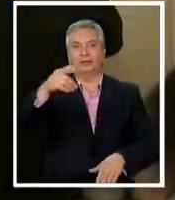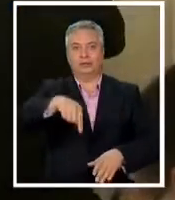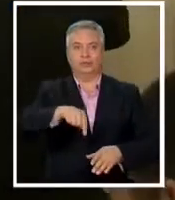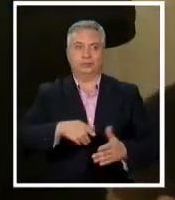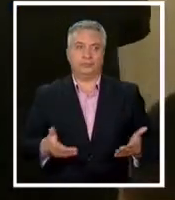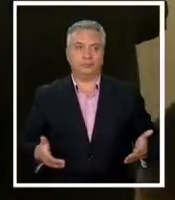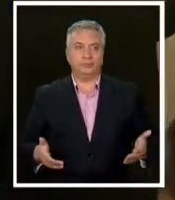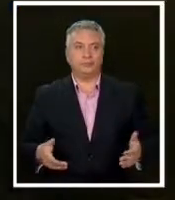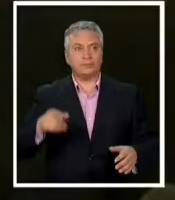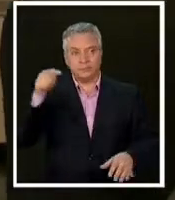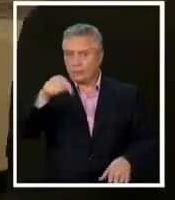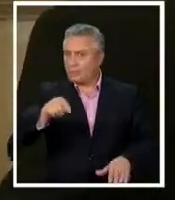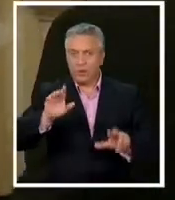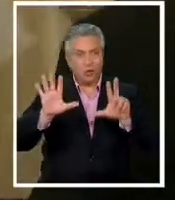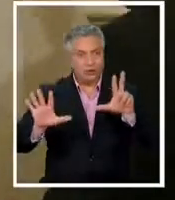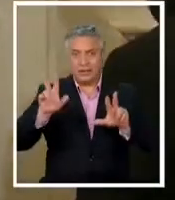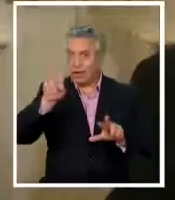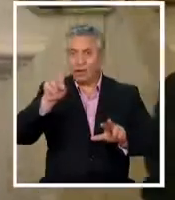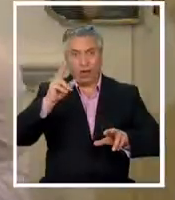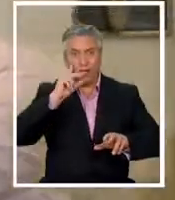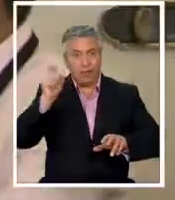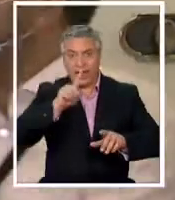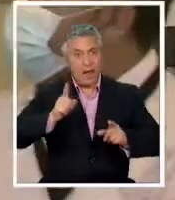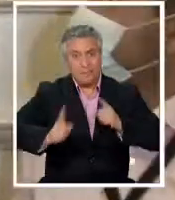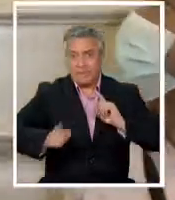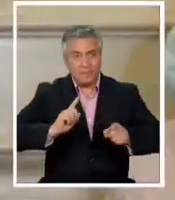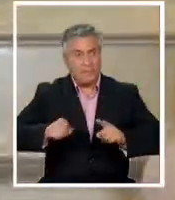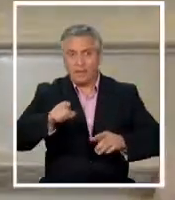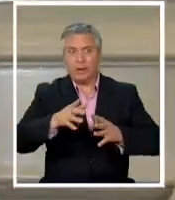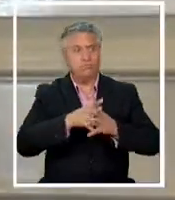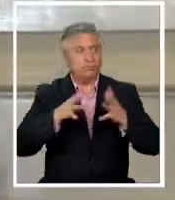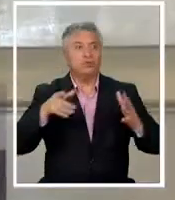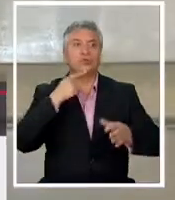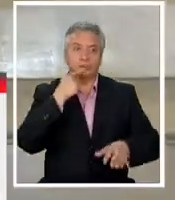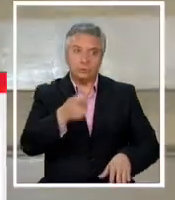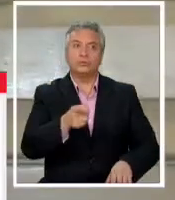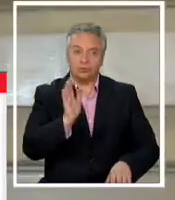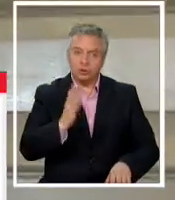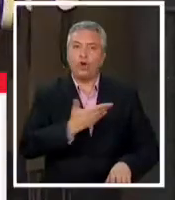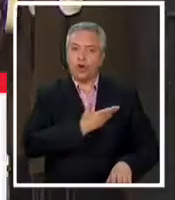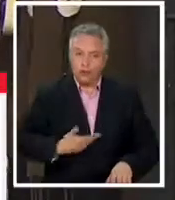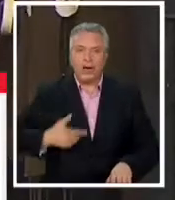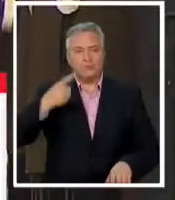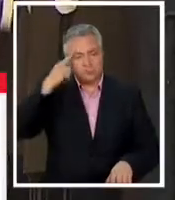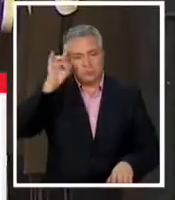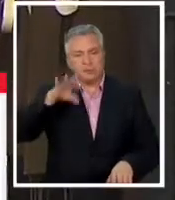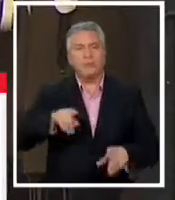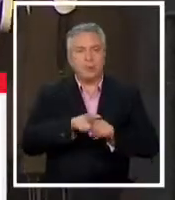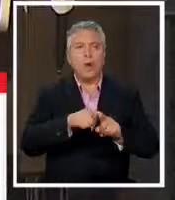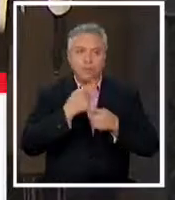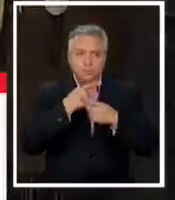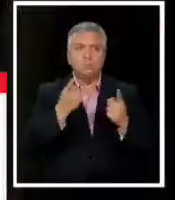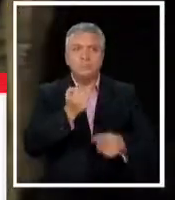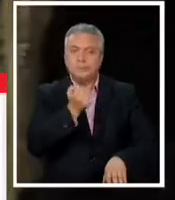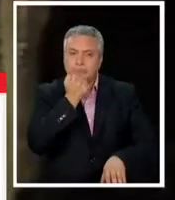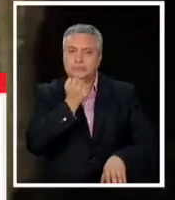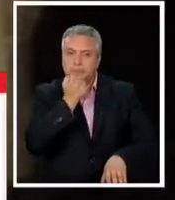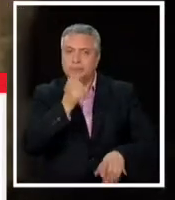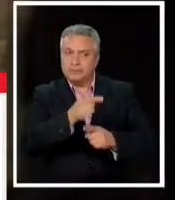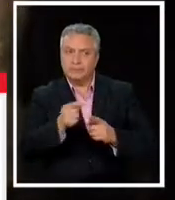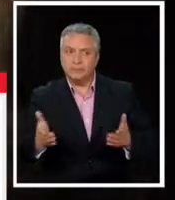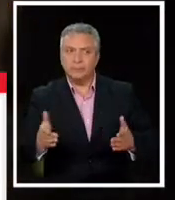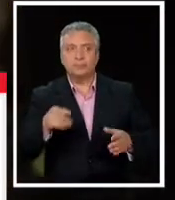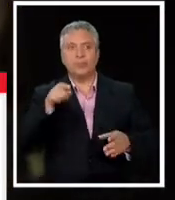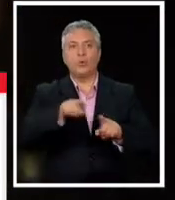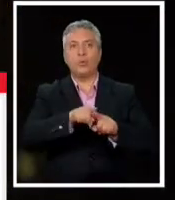país. Complejos primeros 82 días de mandato marcados por errores que ha reconocido el propio gobierno. Por eso, surge un importante llamado